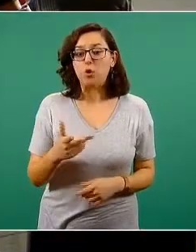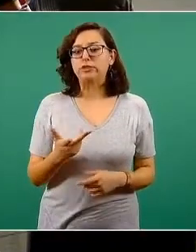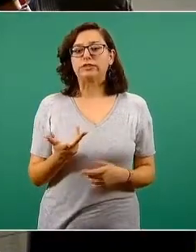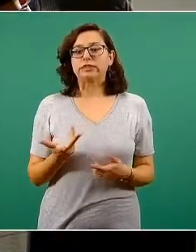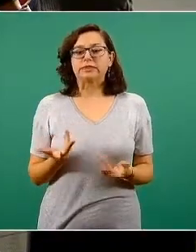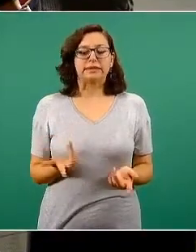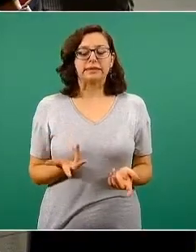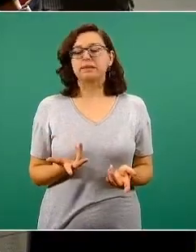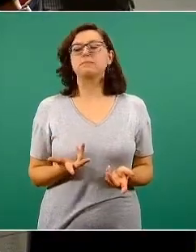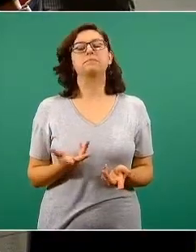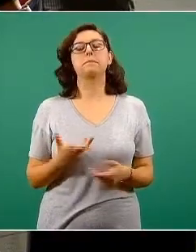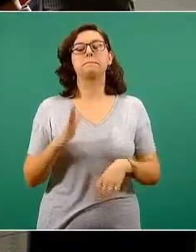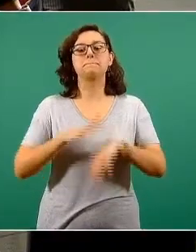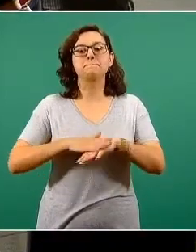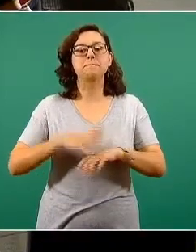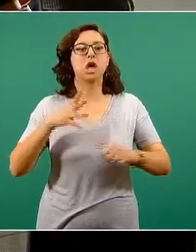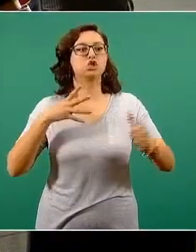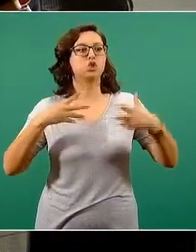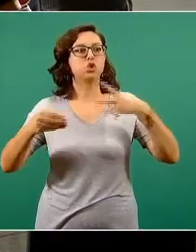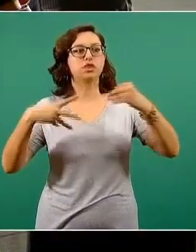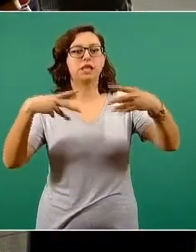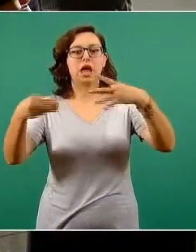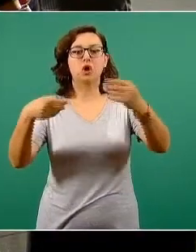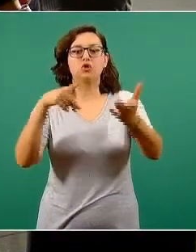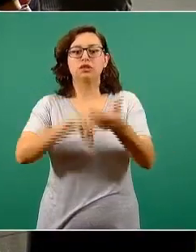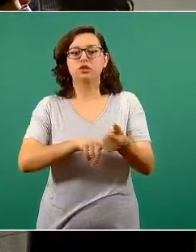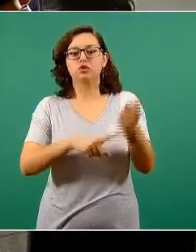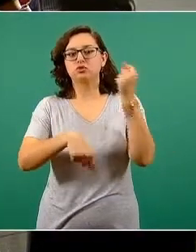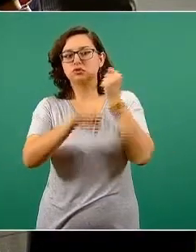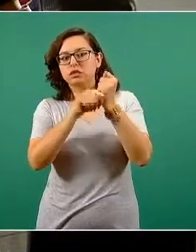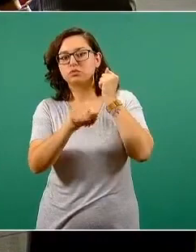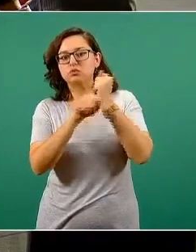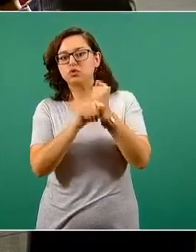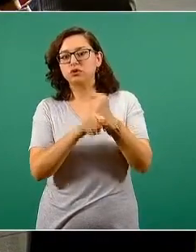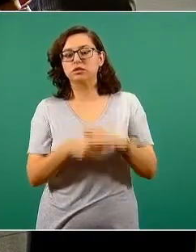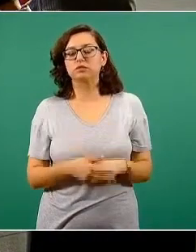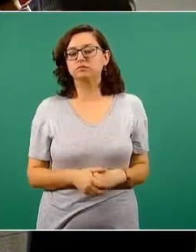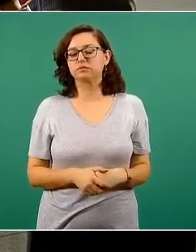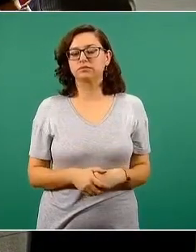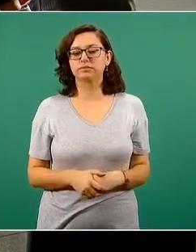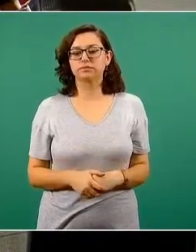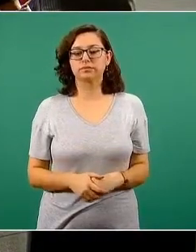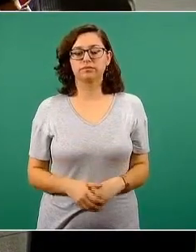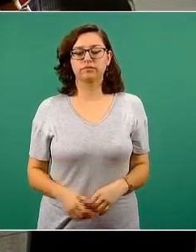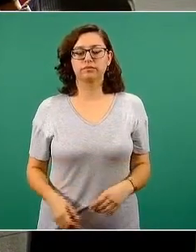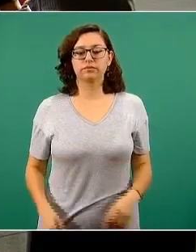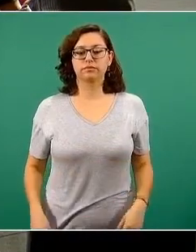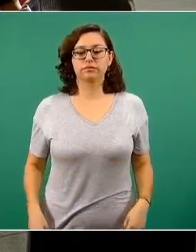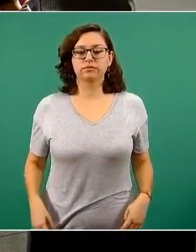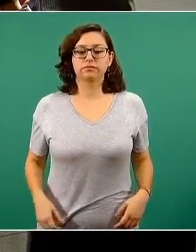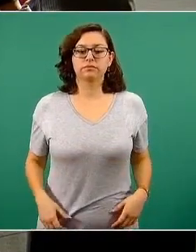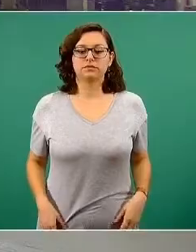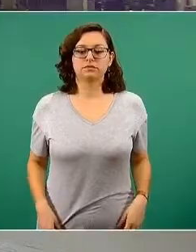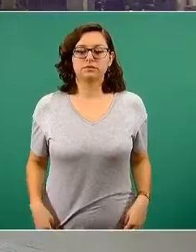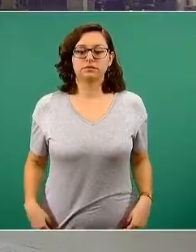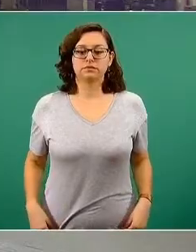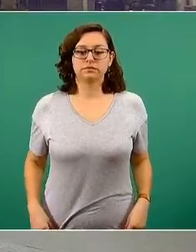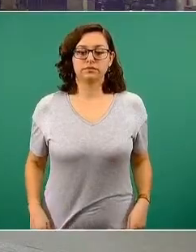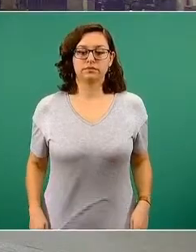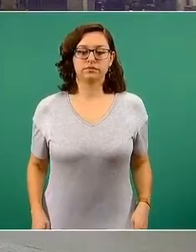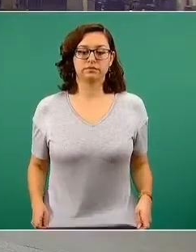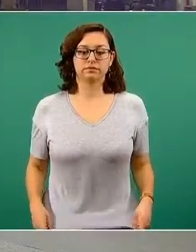se reportaran varios contagios por usar algún tipo de transporte en la movilidad.